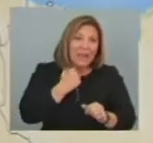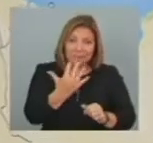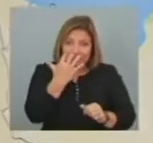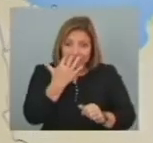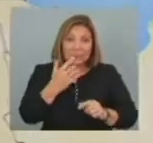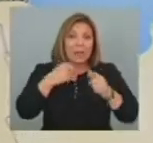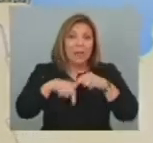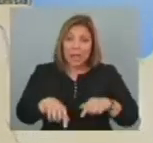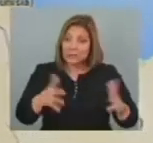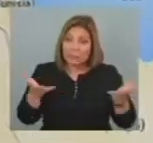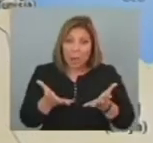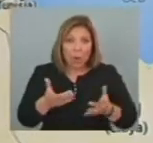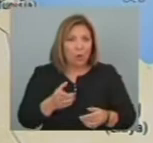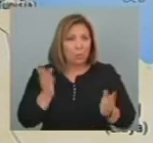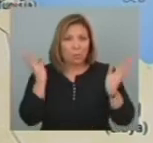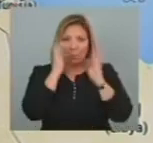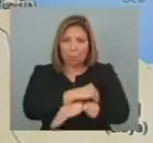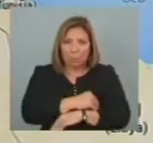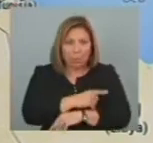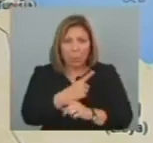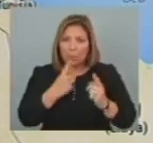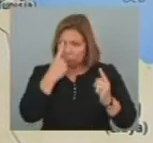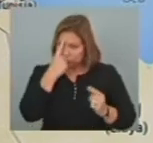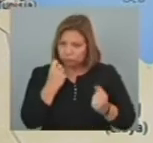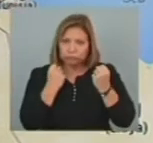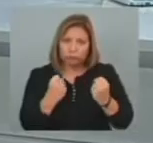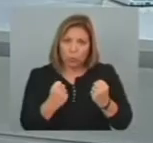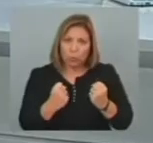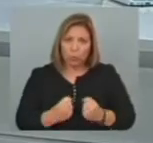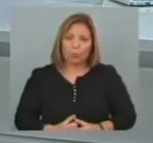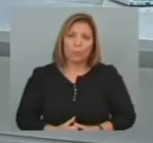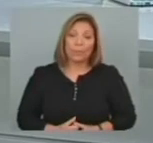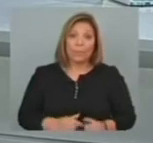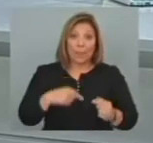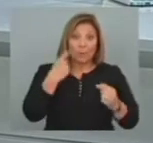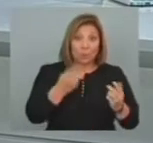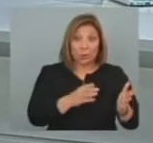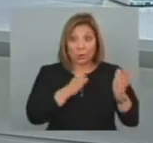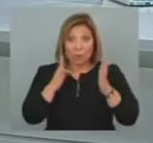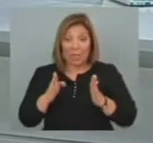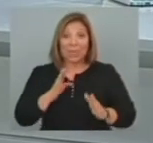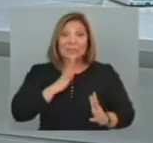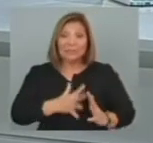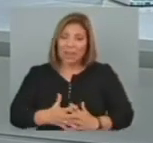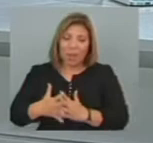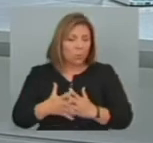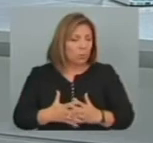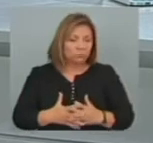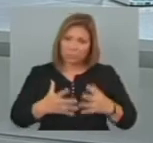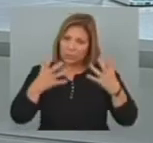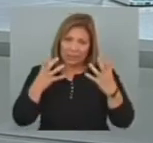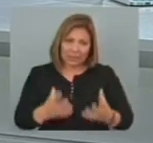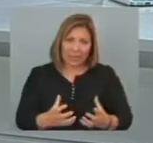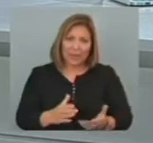no ha logrado mayores avances En tanto, Estados Unidos está dispuesto a